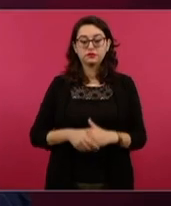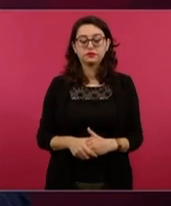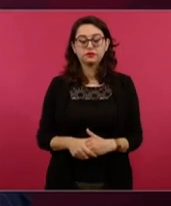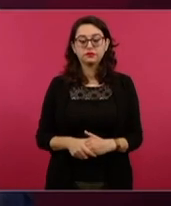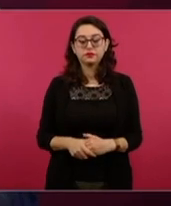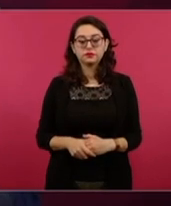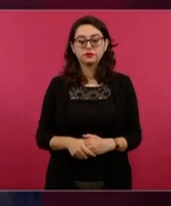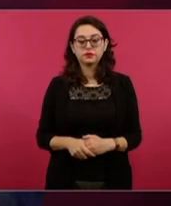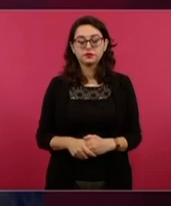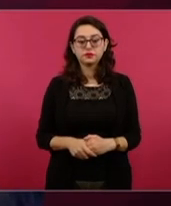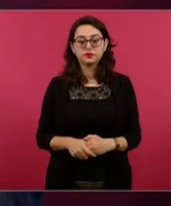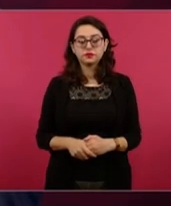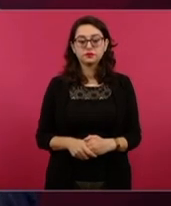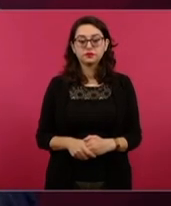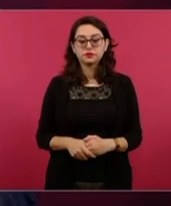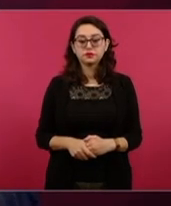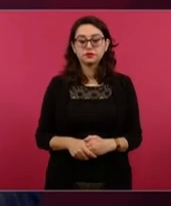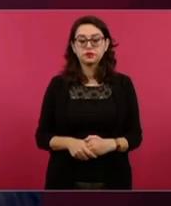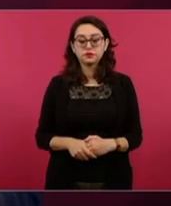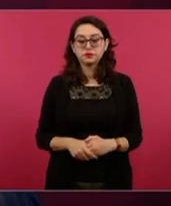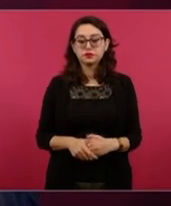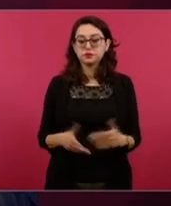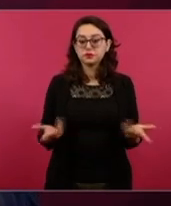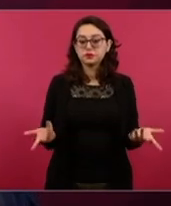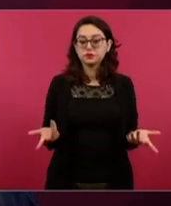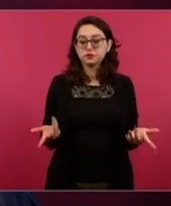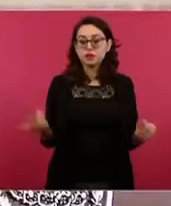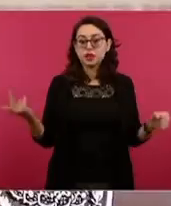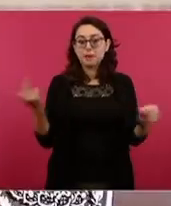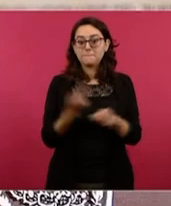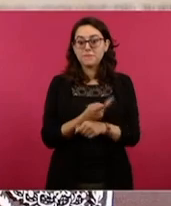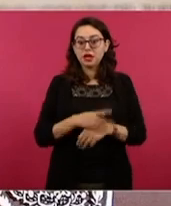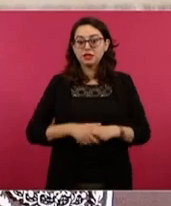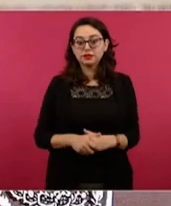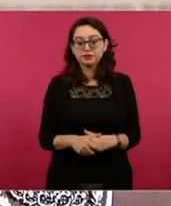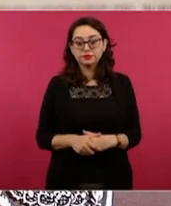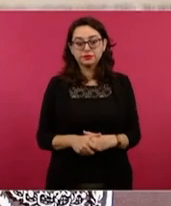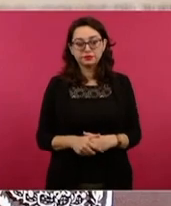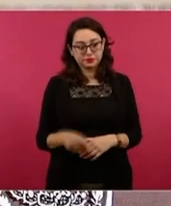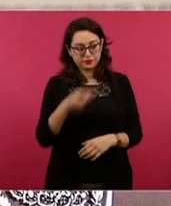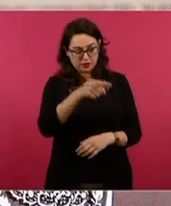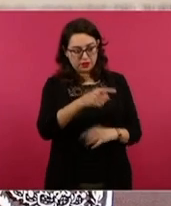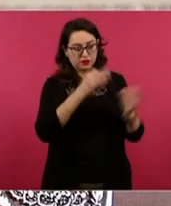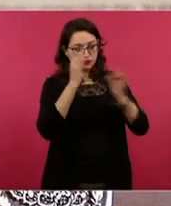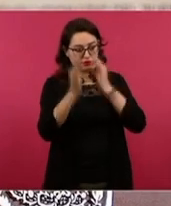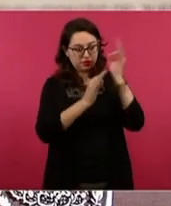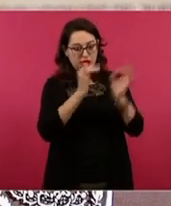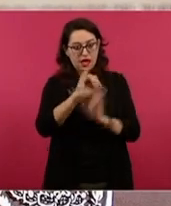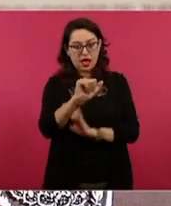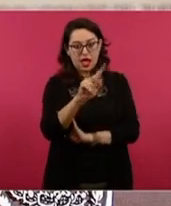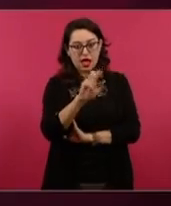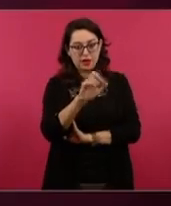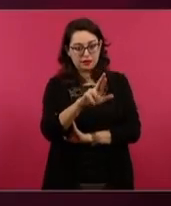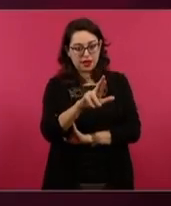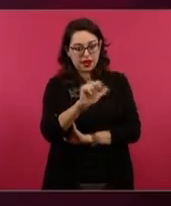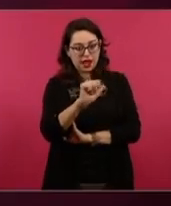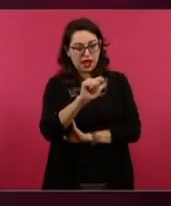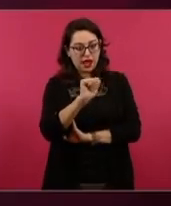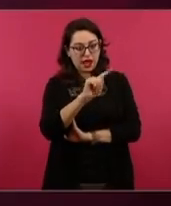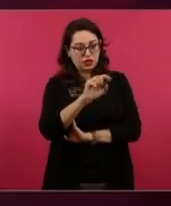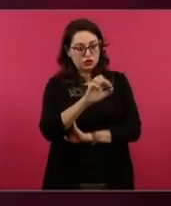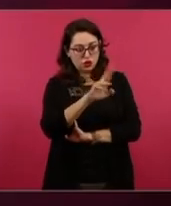Sí, a Javier Alatorre y a